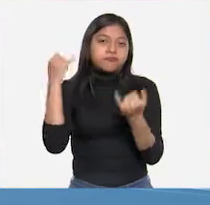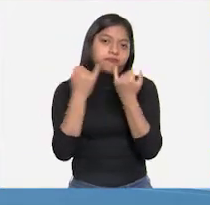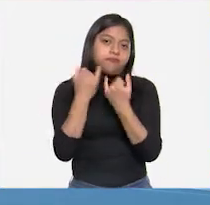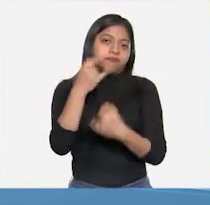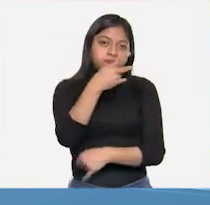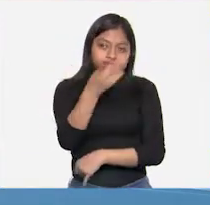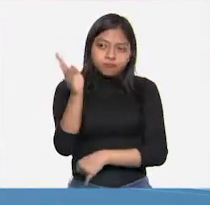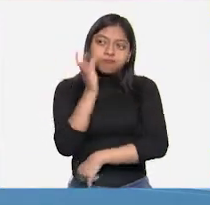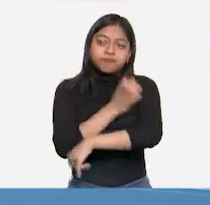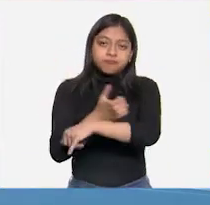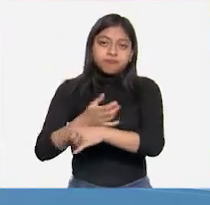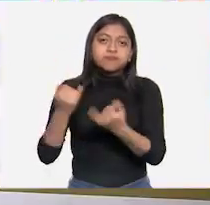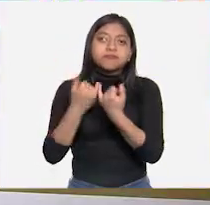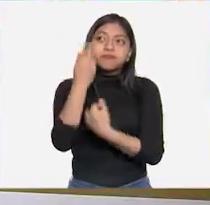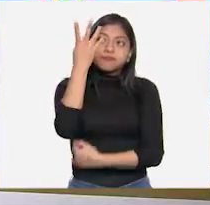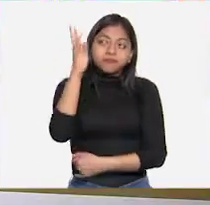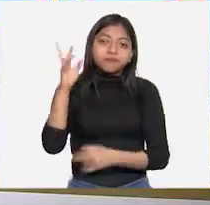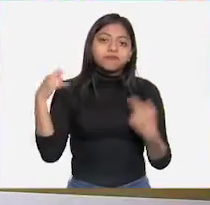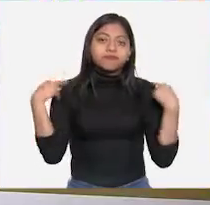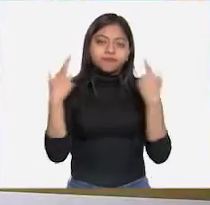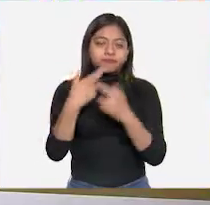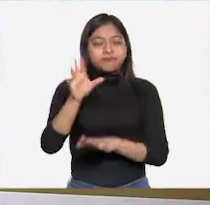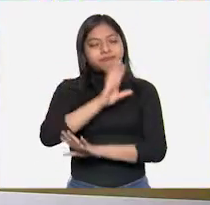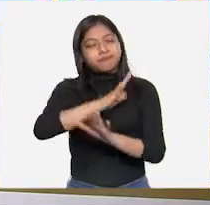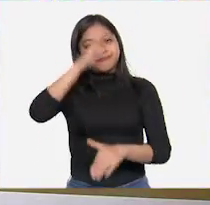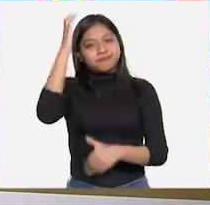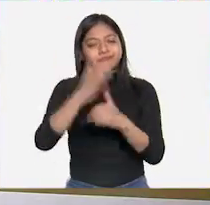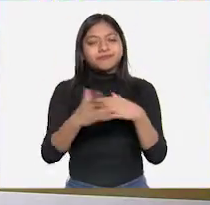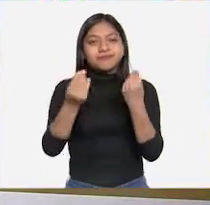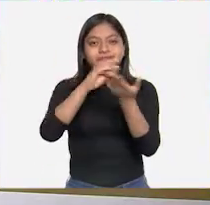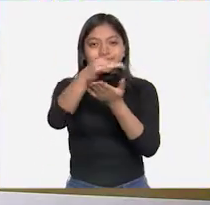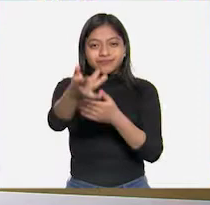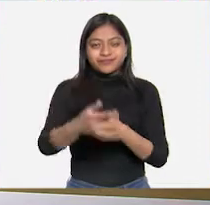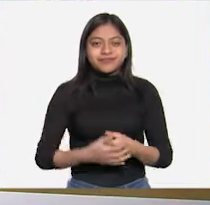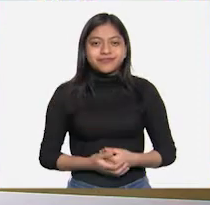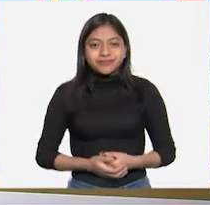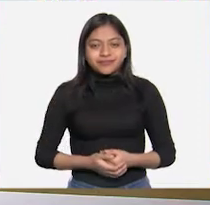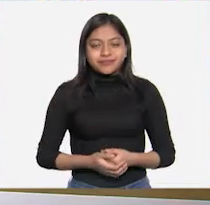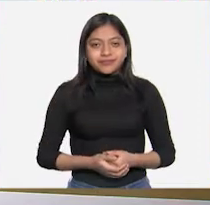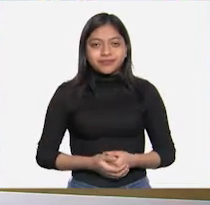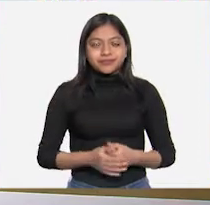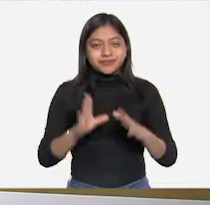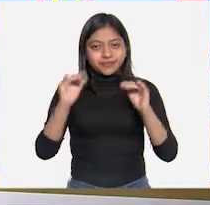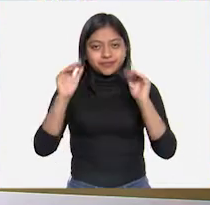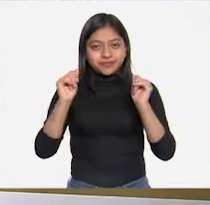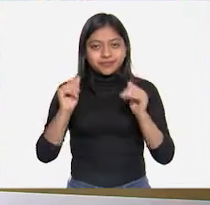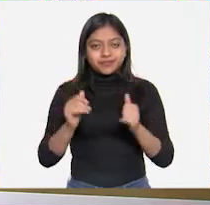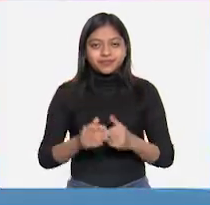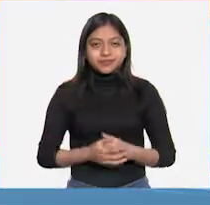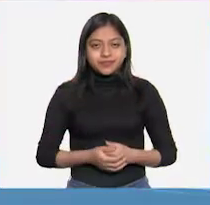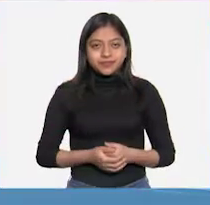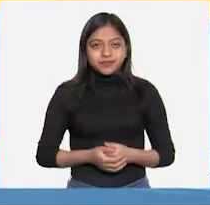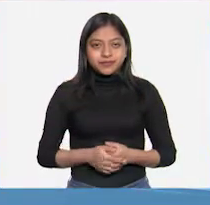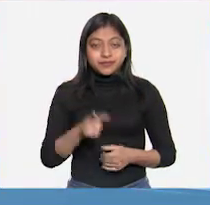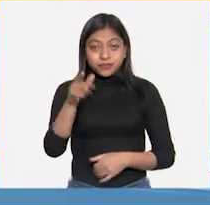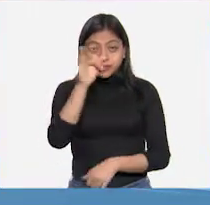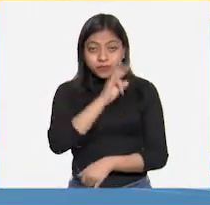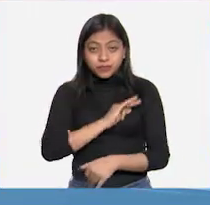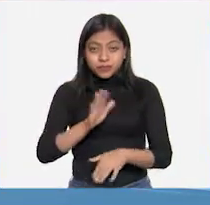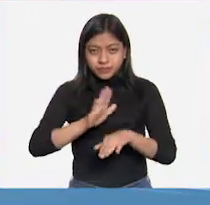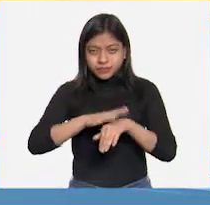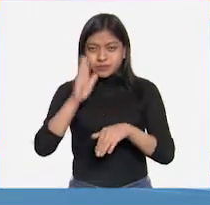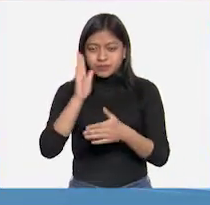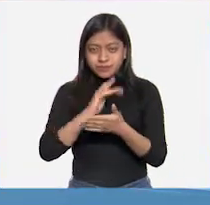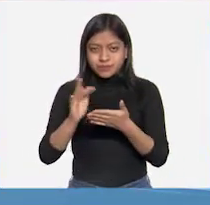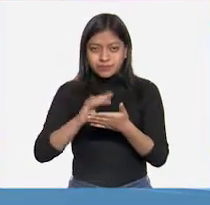o maestro. Pues sí, por hoy hemos terminado. Muchas gracias y hasta la próxima. Si te es posible,